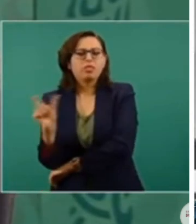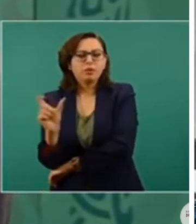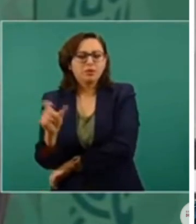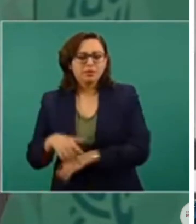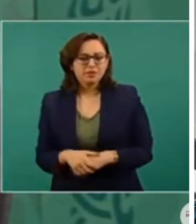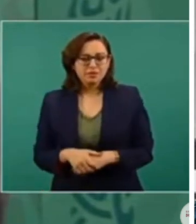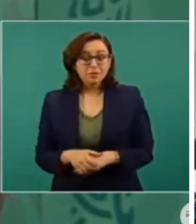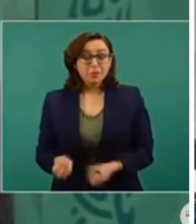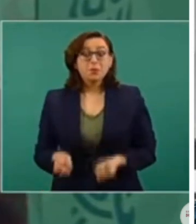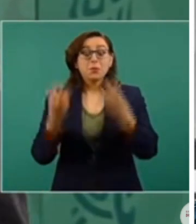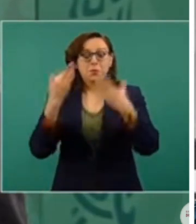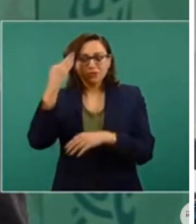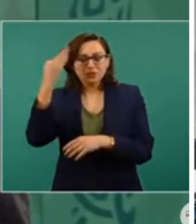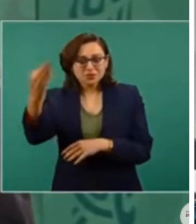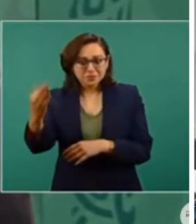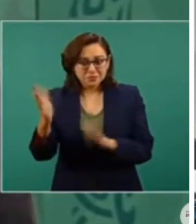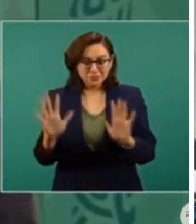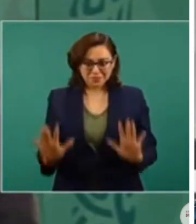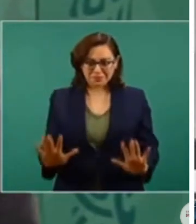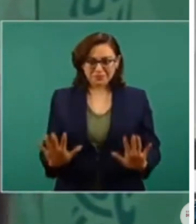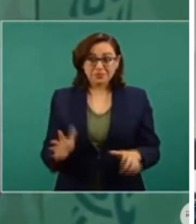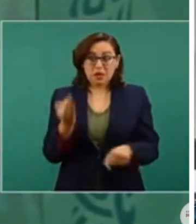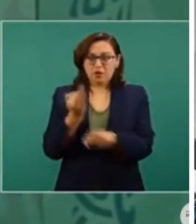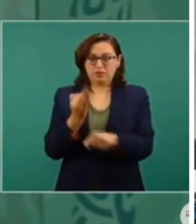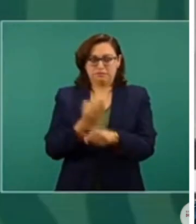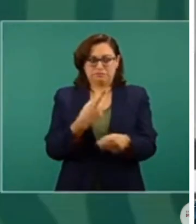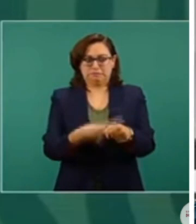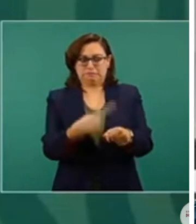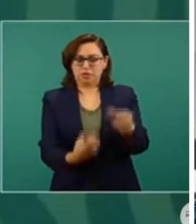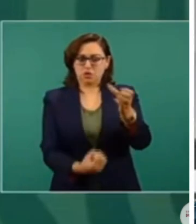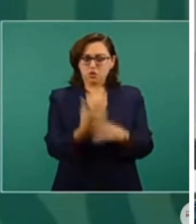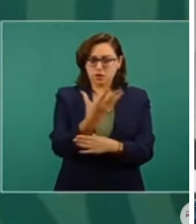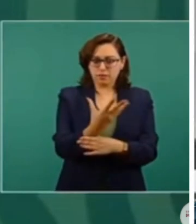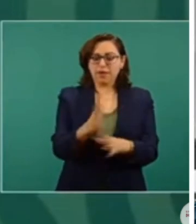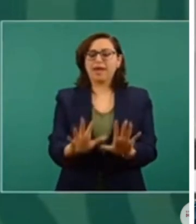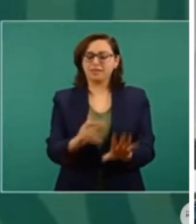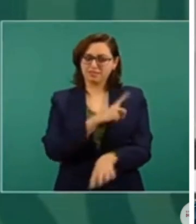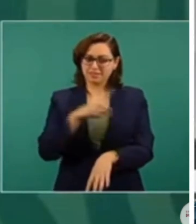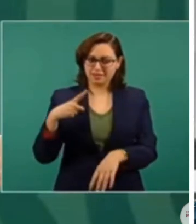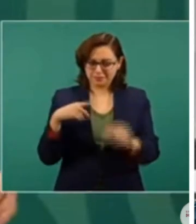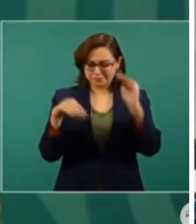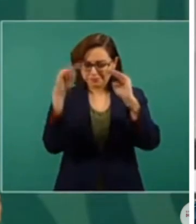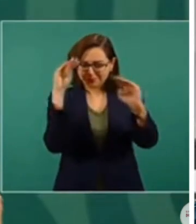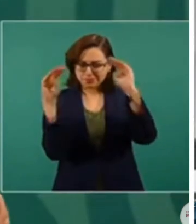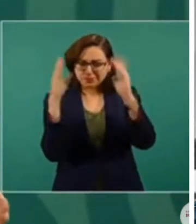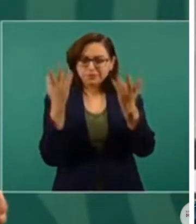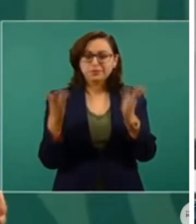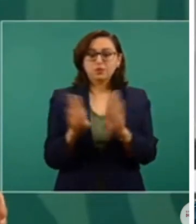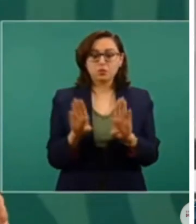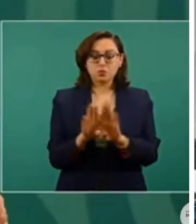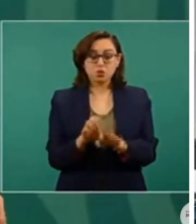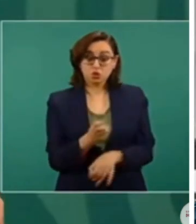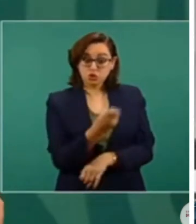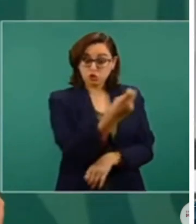porque estamos en el terreno de lo inédito. Entonces, les decía que dos médicos